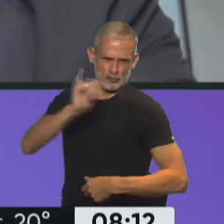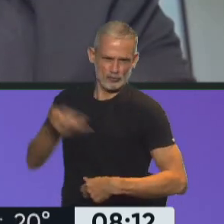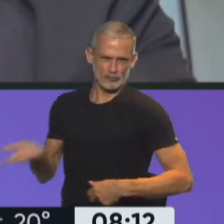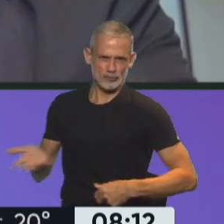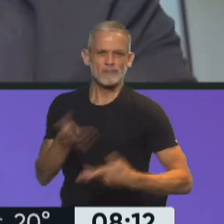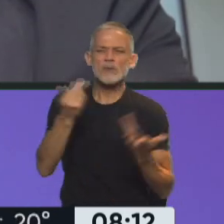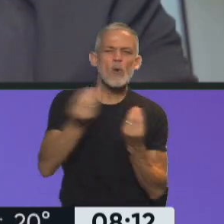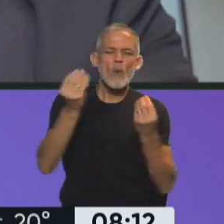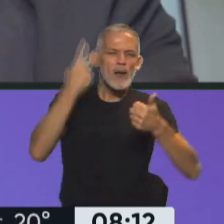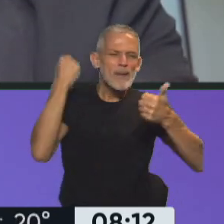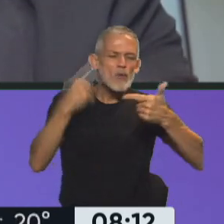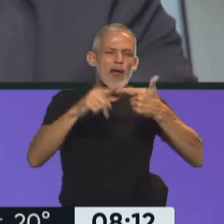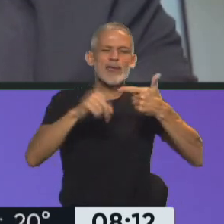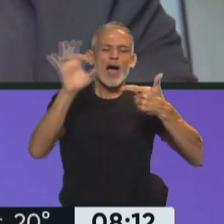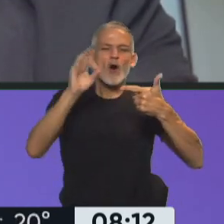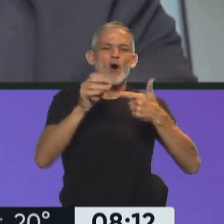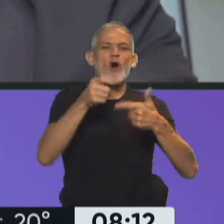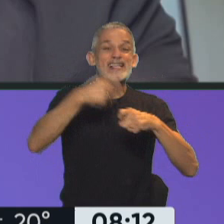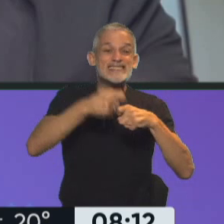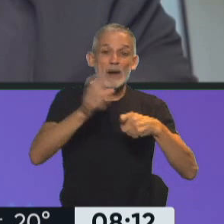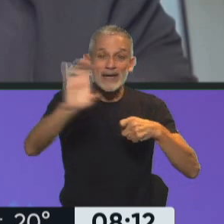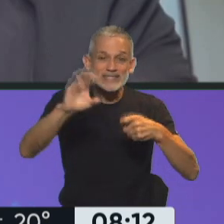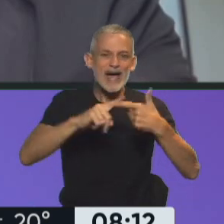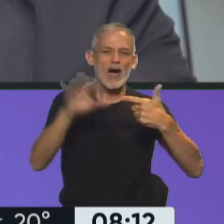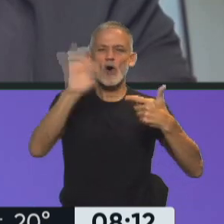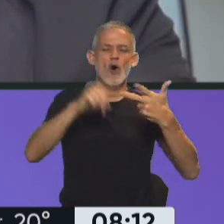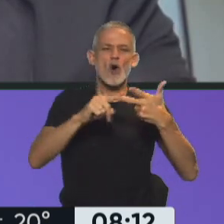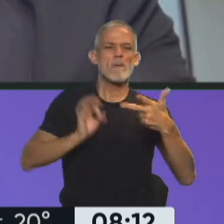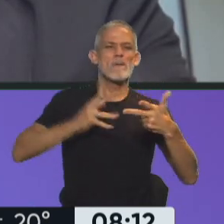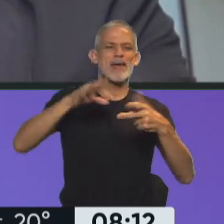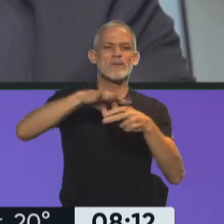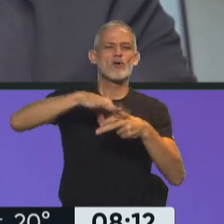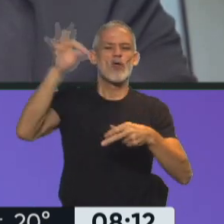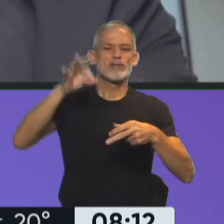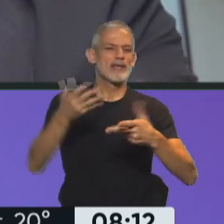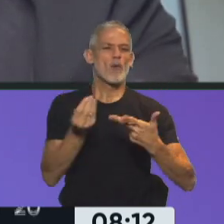vacune. ¿Qué elegiría? ¿La peluquería, la pinta de cerveza o el premio millonario?